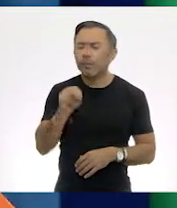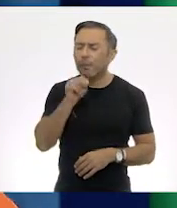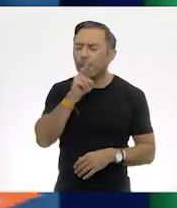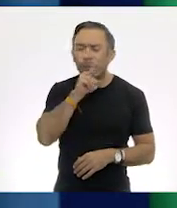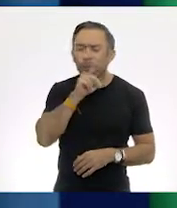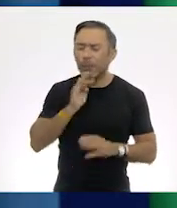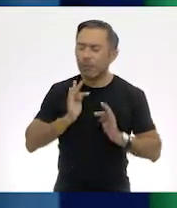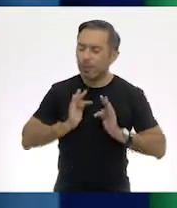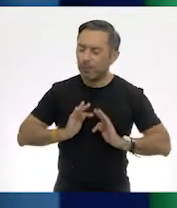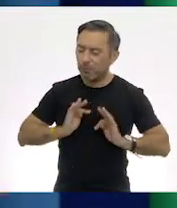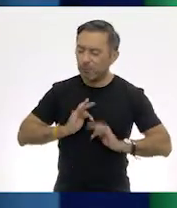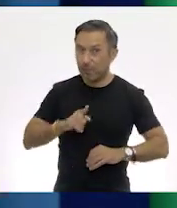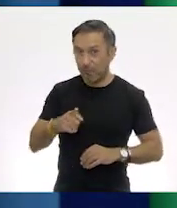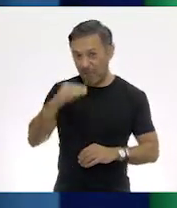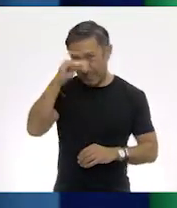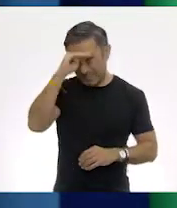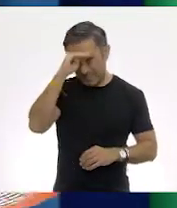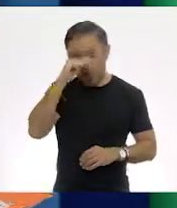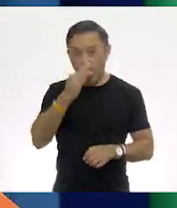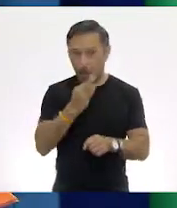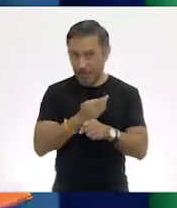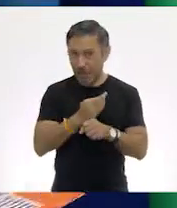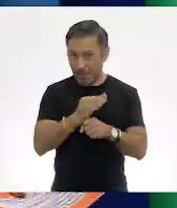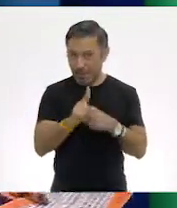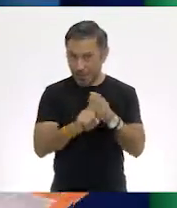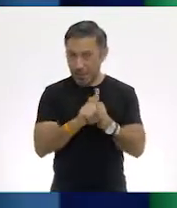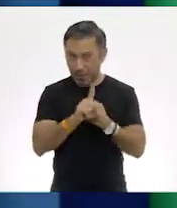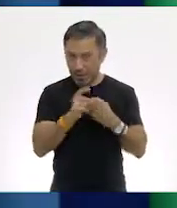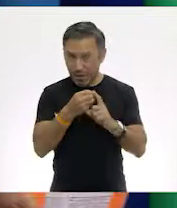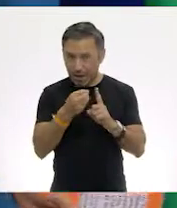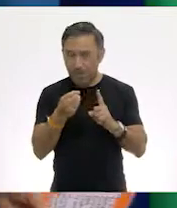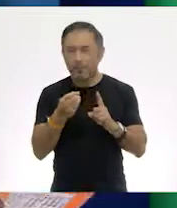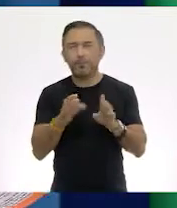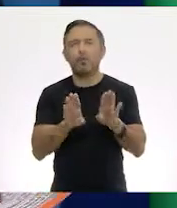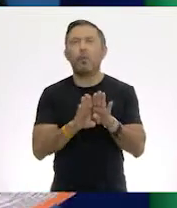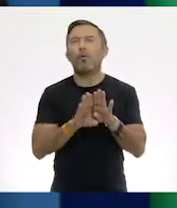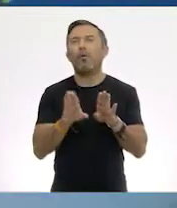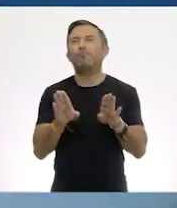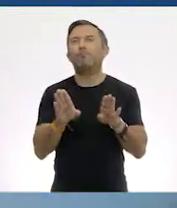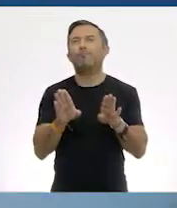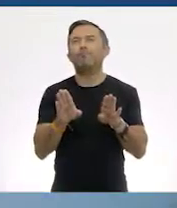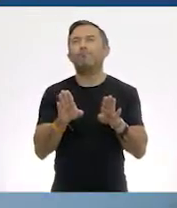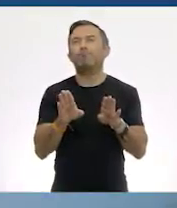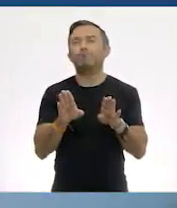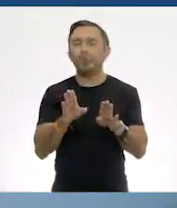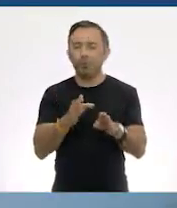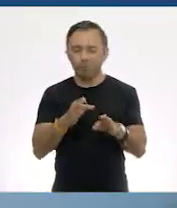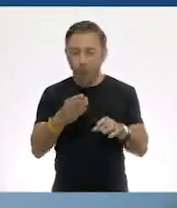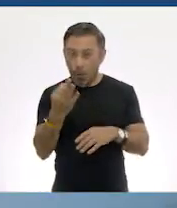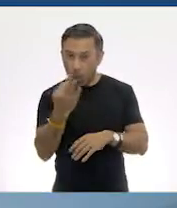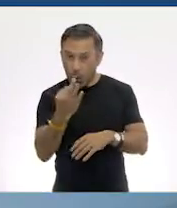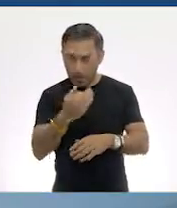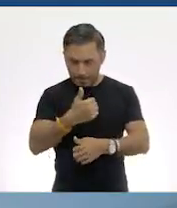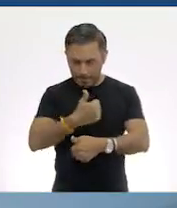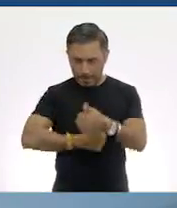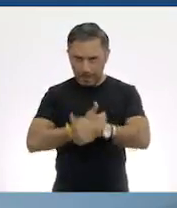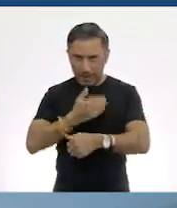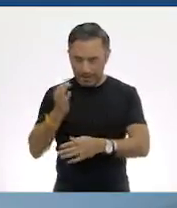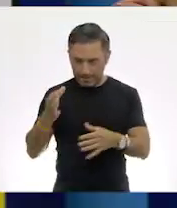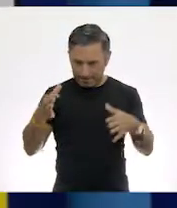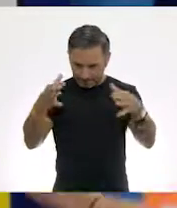que cada problema que haremos es un tiro penal de gol. ¡Uy! Pues ya estuvo que reprobé.